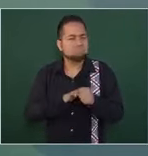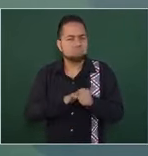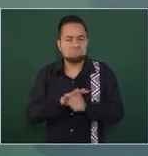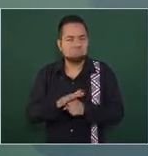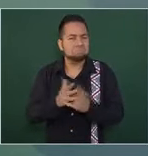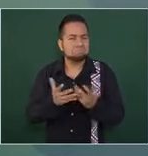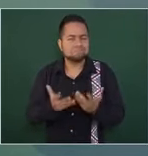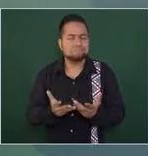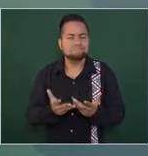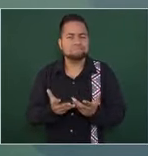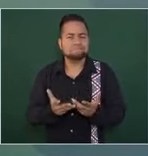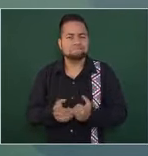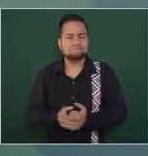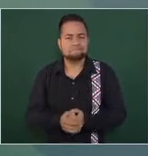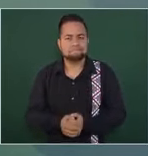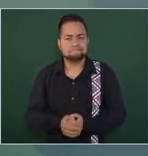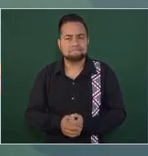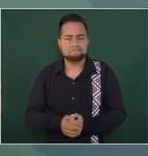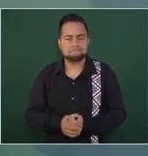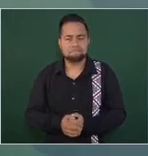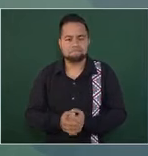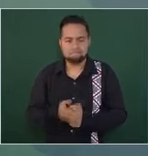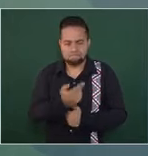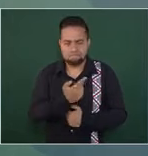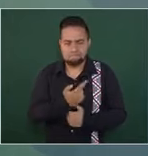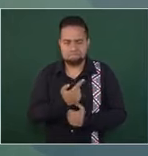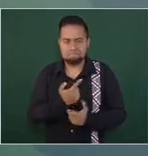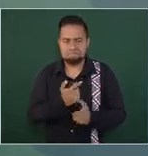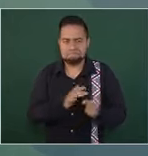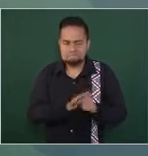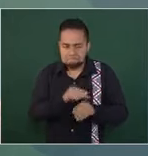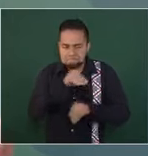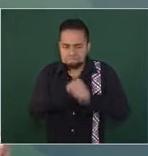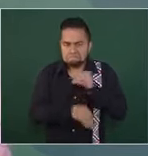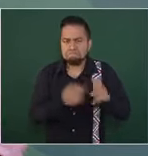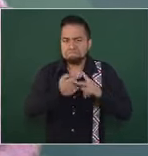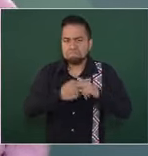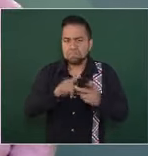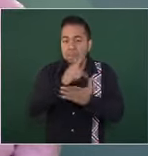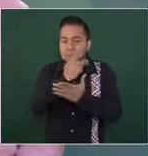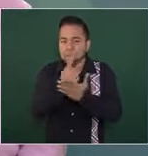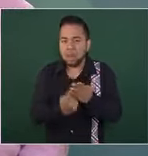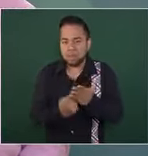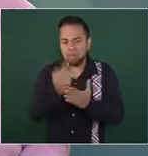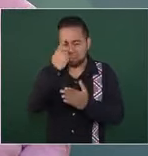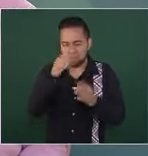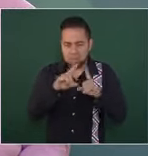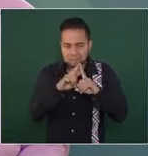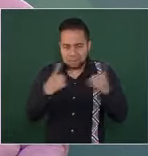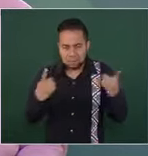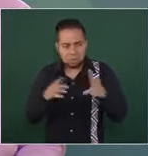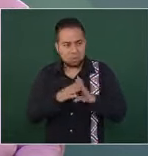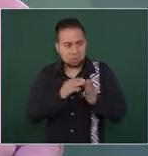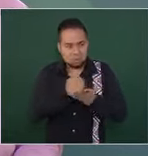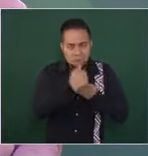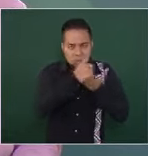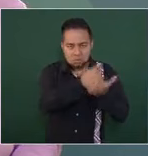un plan de desarrollo de cooperación